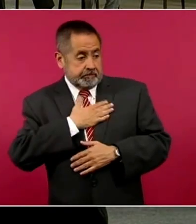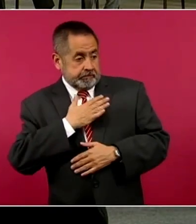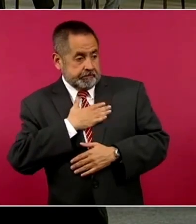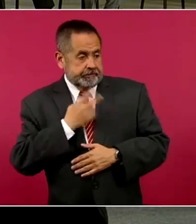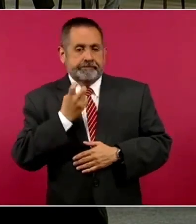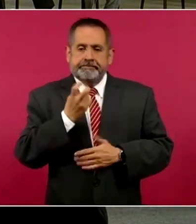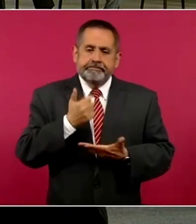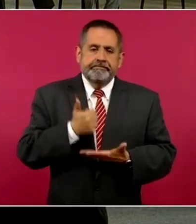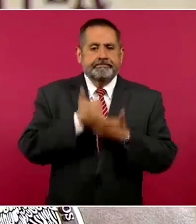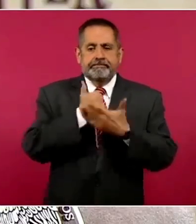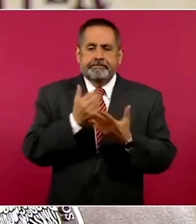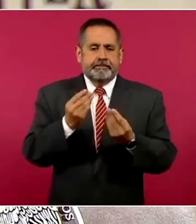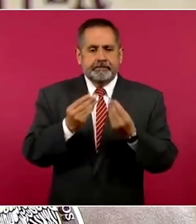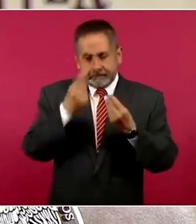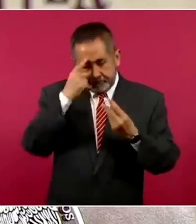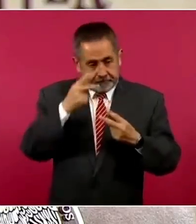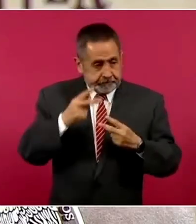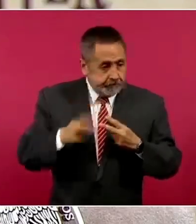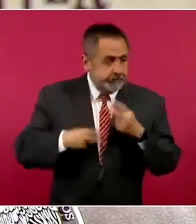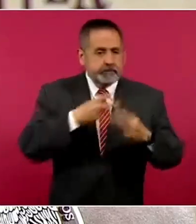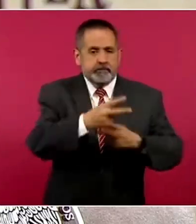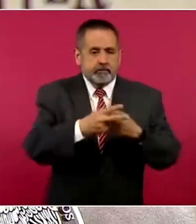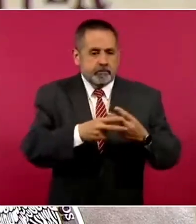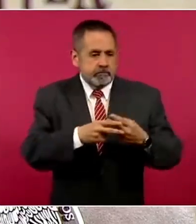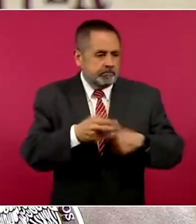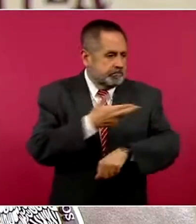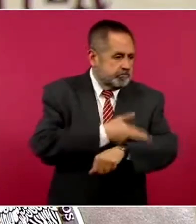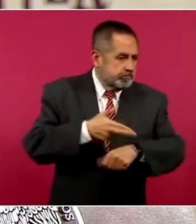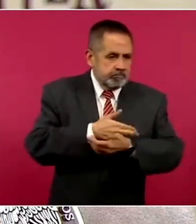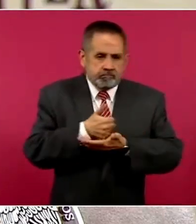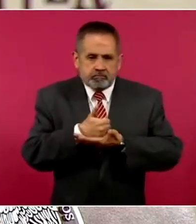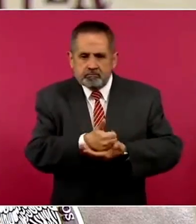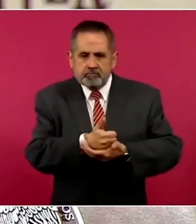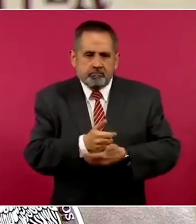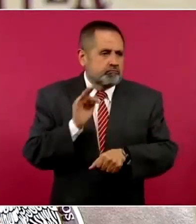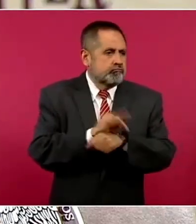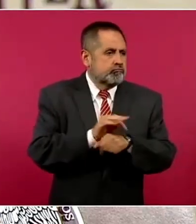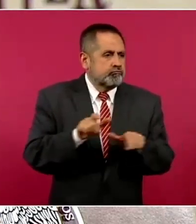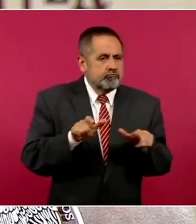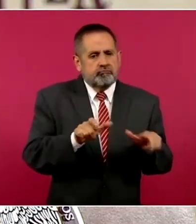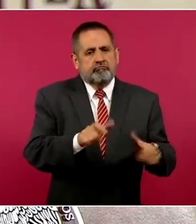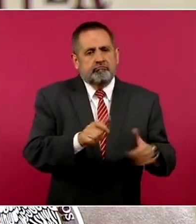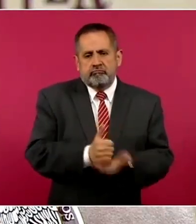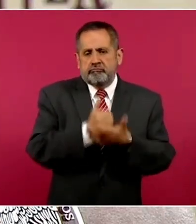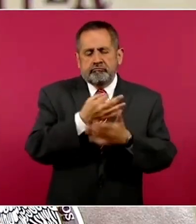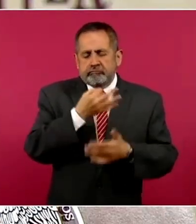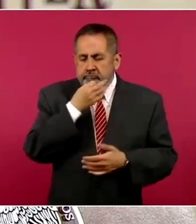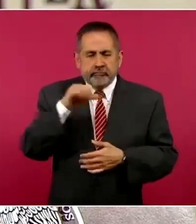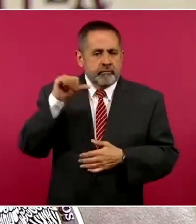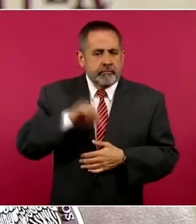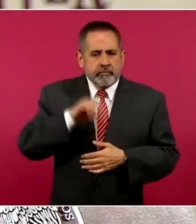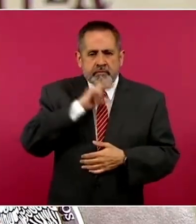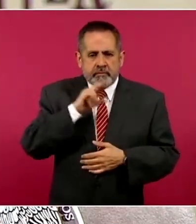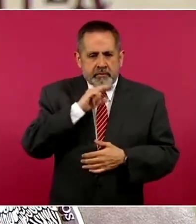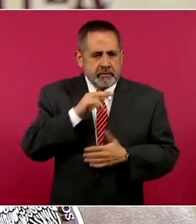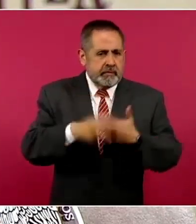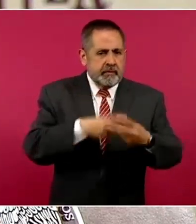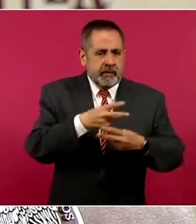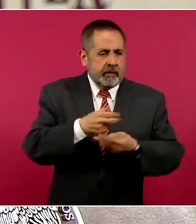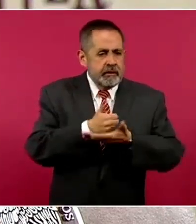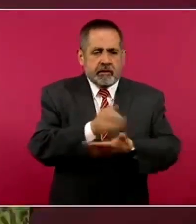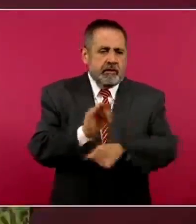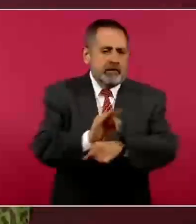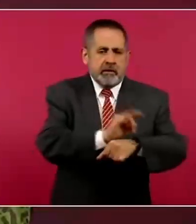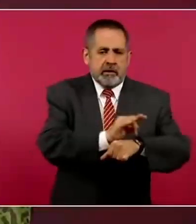bastante para que con la denuncia podamos actuar de manera rápida y los ayudemos. Hay